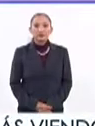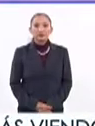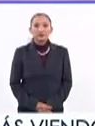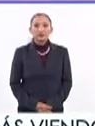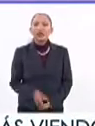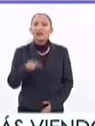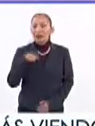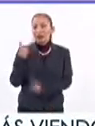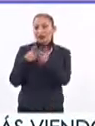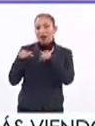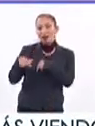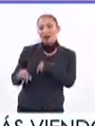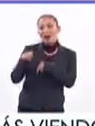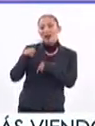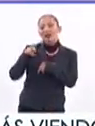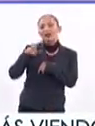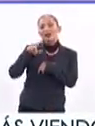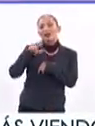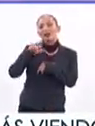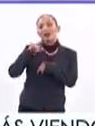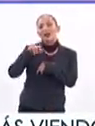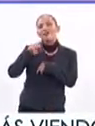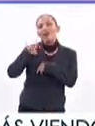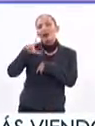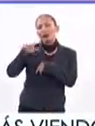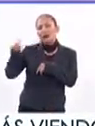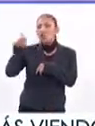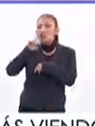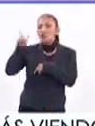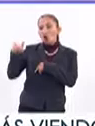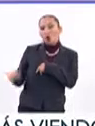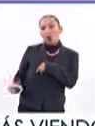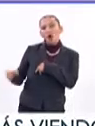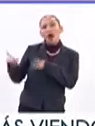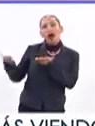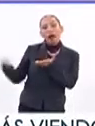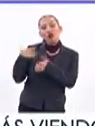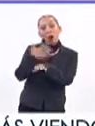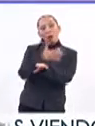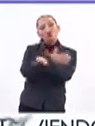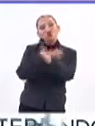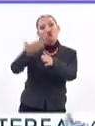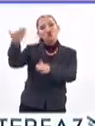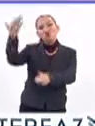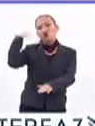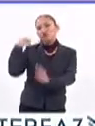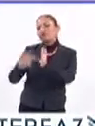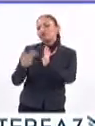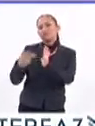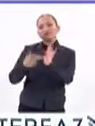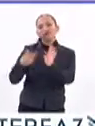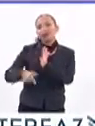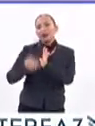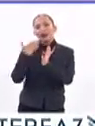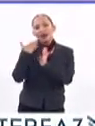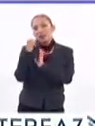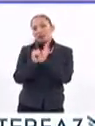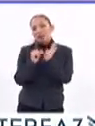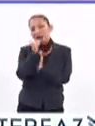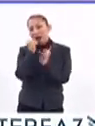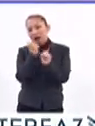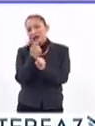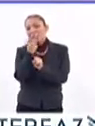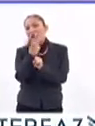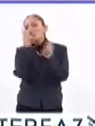Bueno, ya se encuentra con nosotros Trixia Valle. Ella es una mujer que nos ha acompañado a lo largo de varios ya meses,